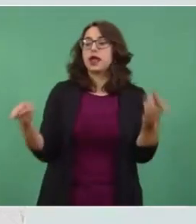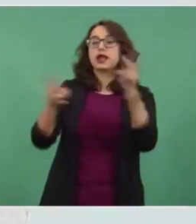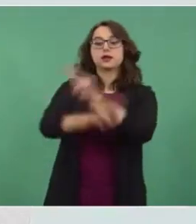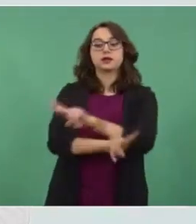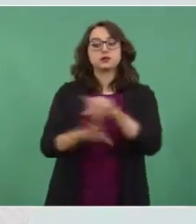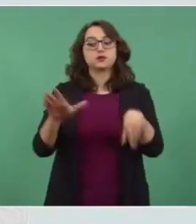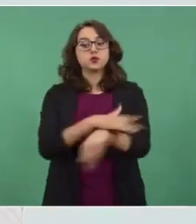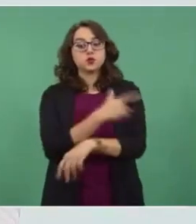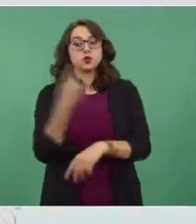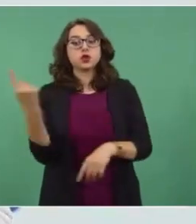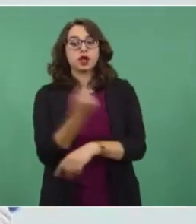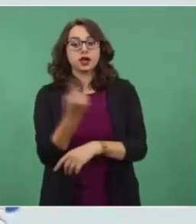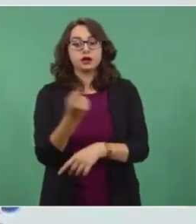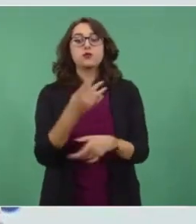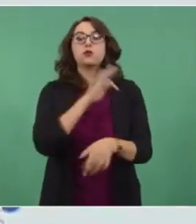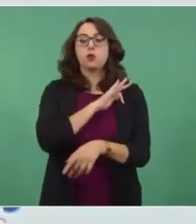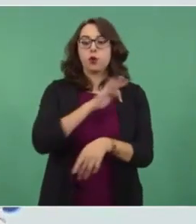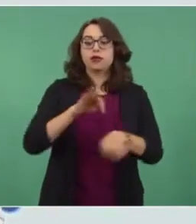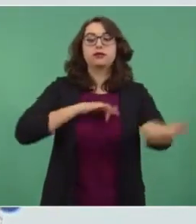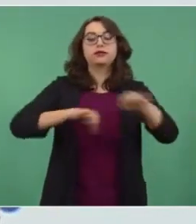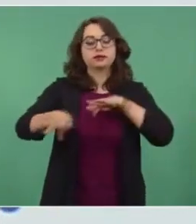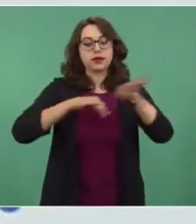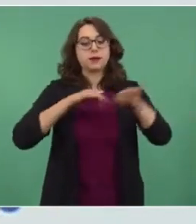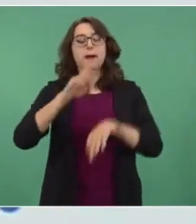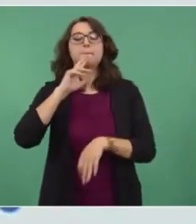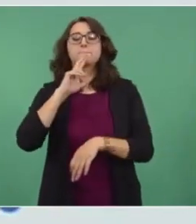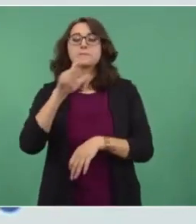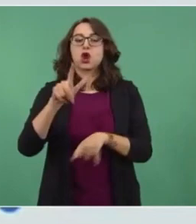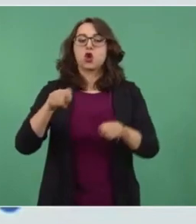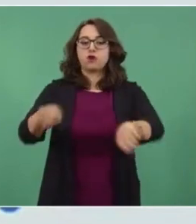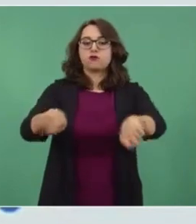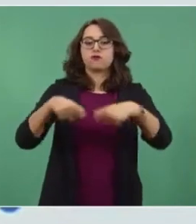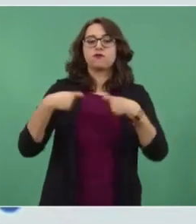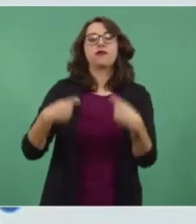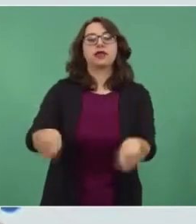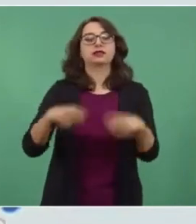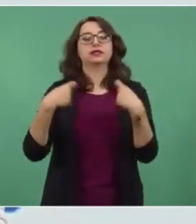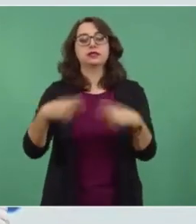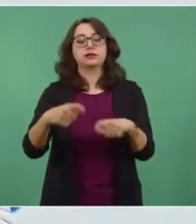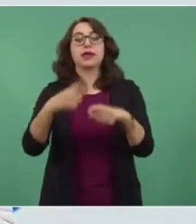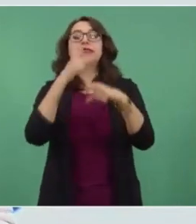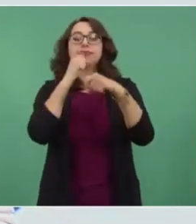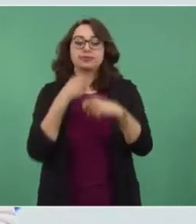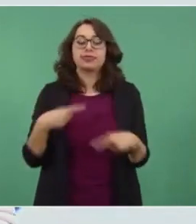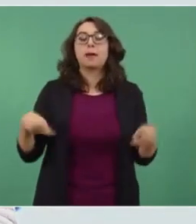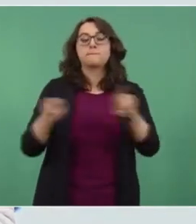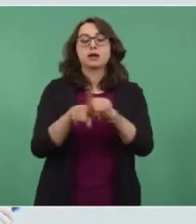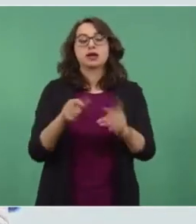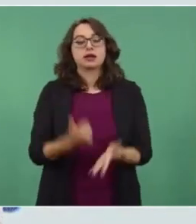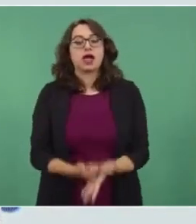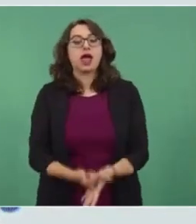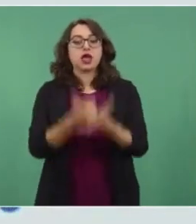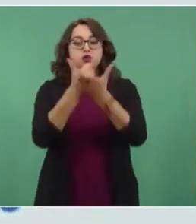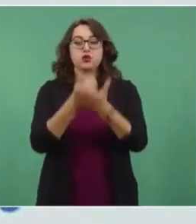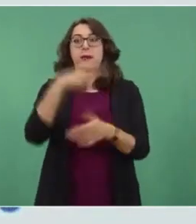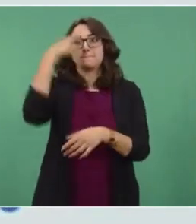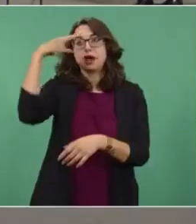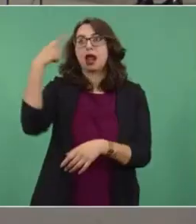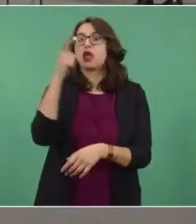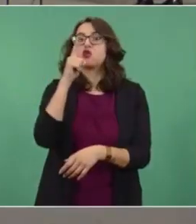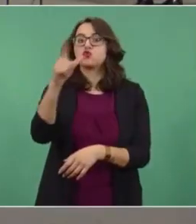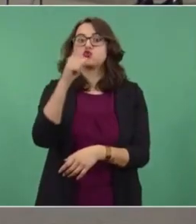una mejor operatividad y flexibilidad en el sistema y además nos ayuda con las tarifas